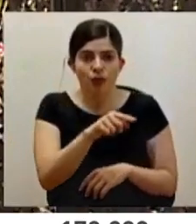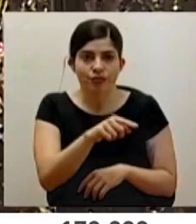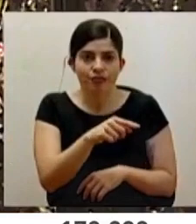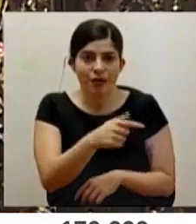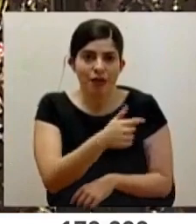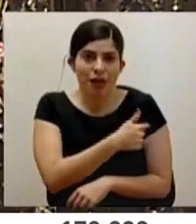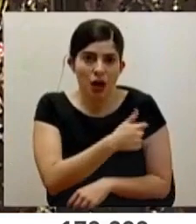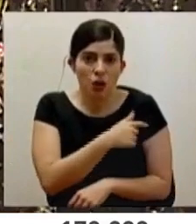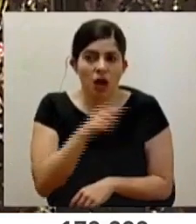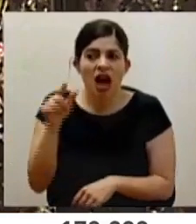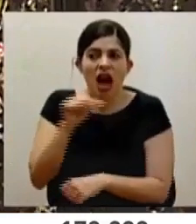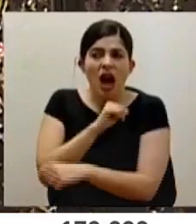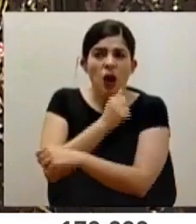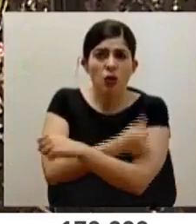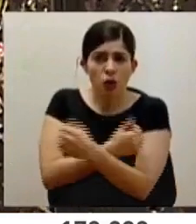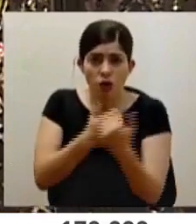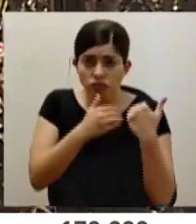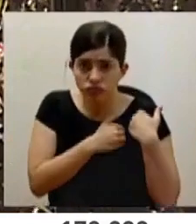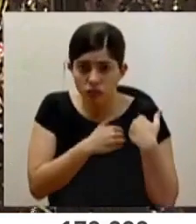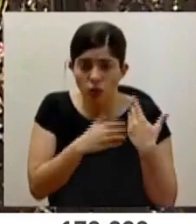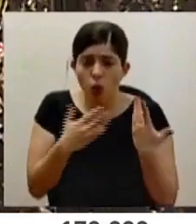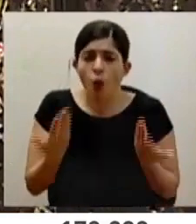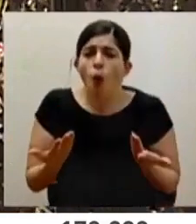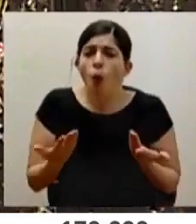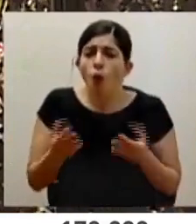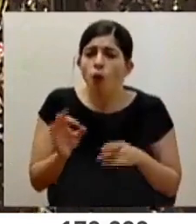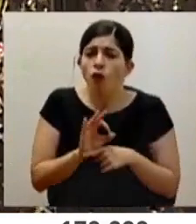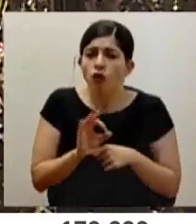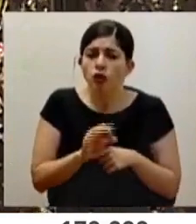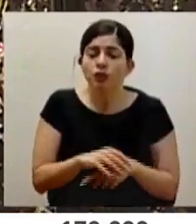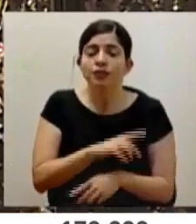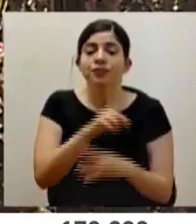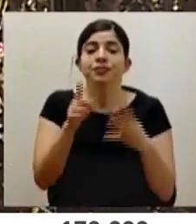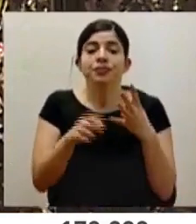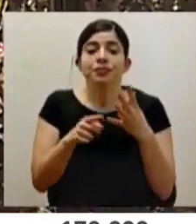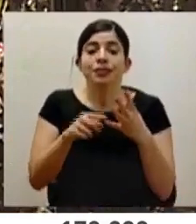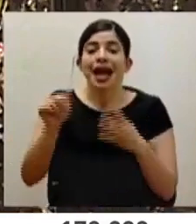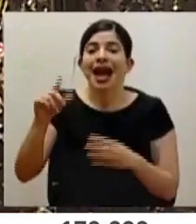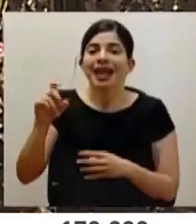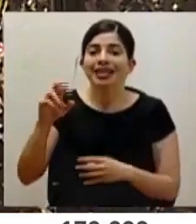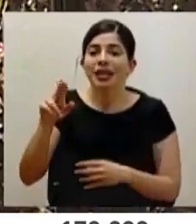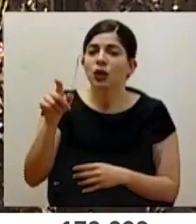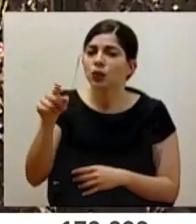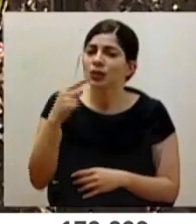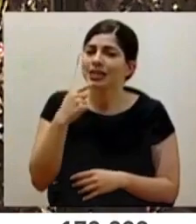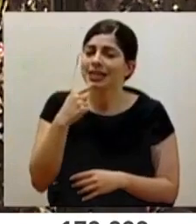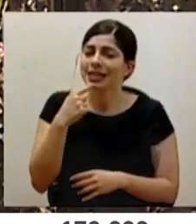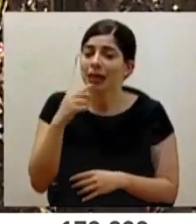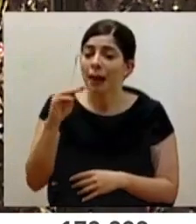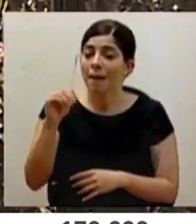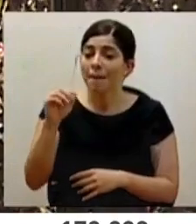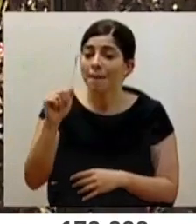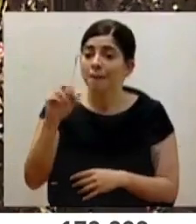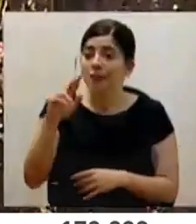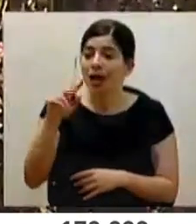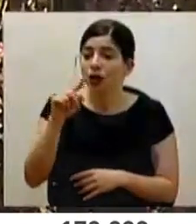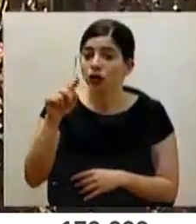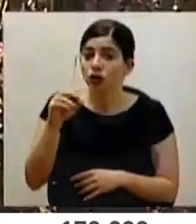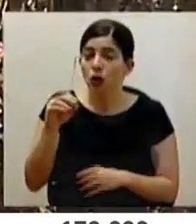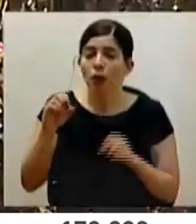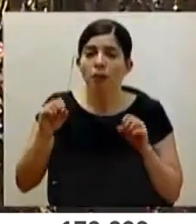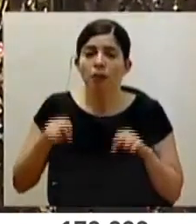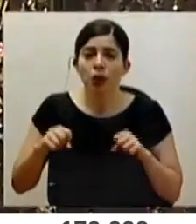autoridades o cómo funciona. Lo otro, don Alexander, usted me comentó que para marzo se está valorando